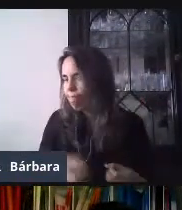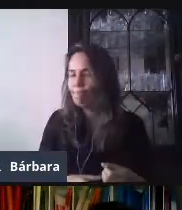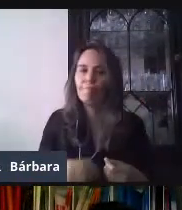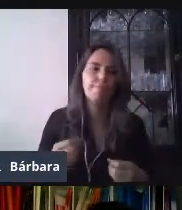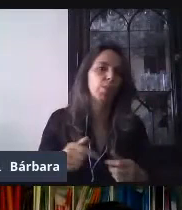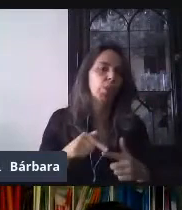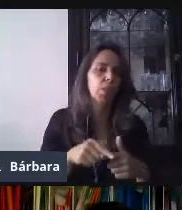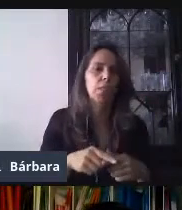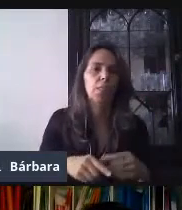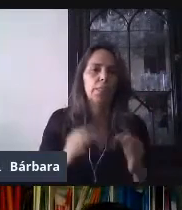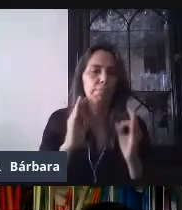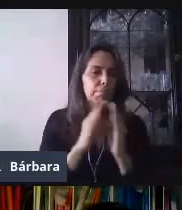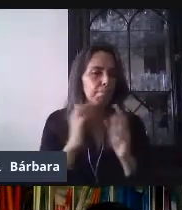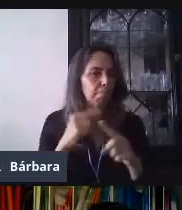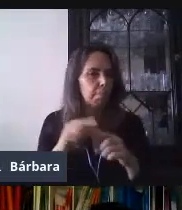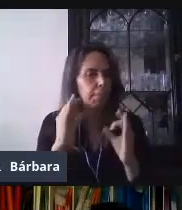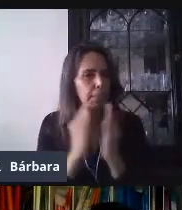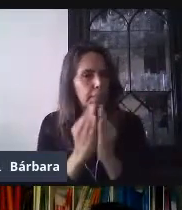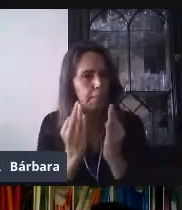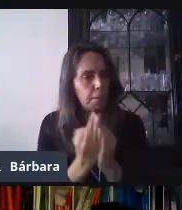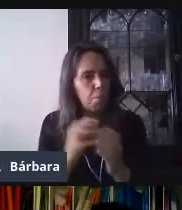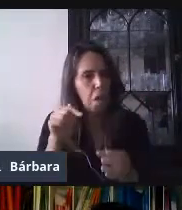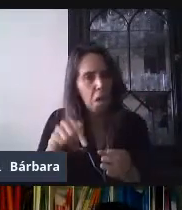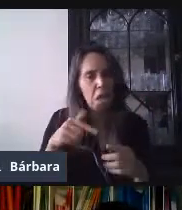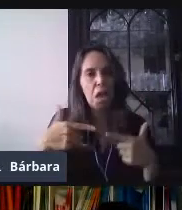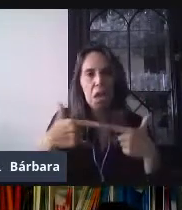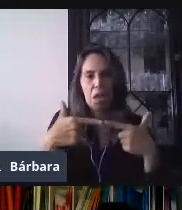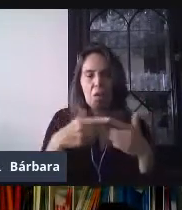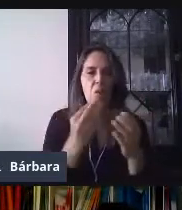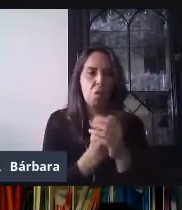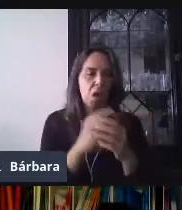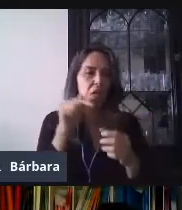Entonces, yo ahorita ingresé a mi Google Classroom. Entonces, voy a ingresar a mi clase,